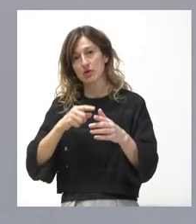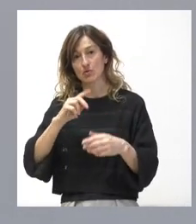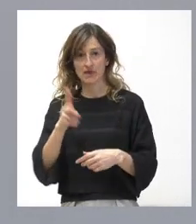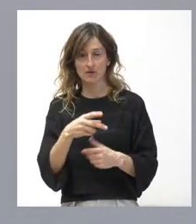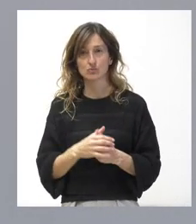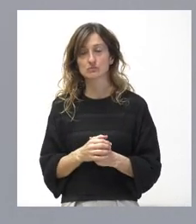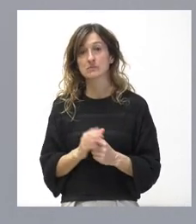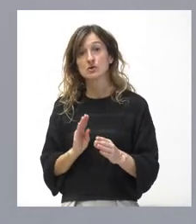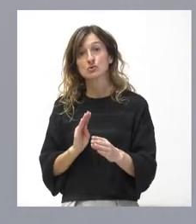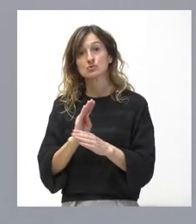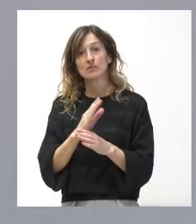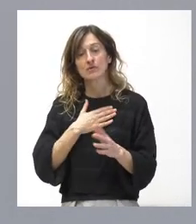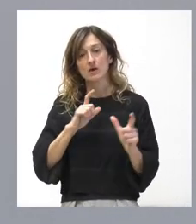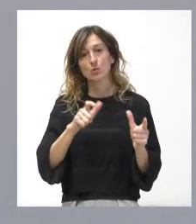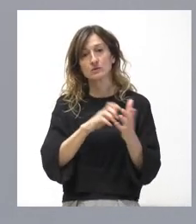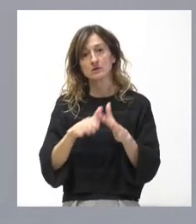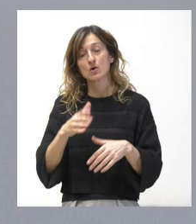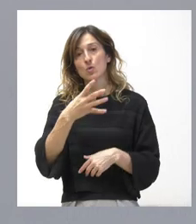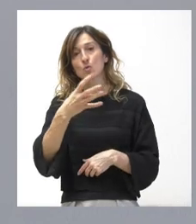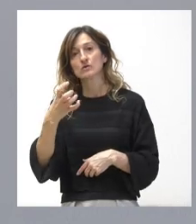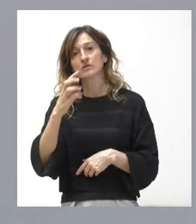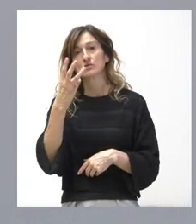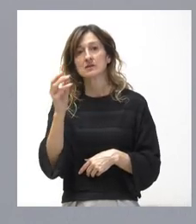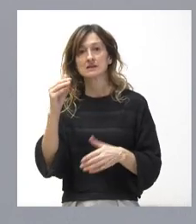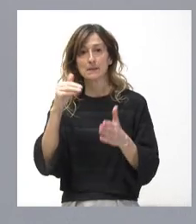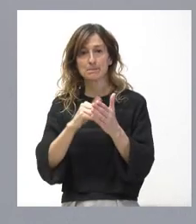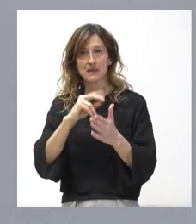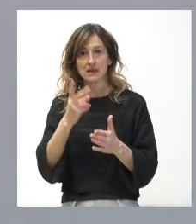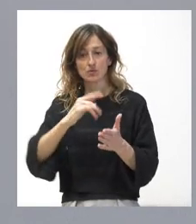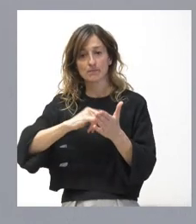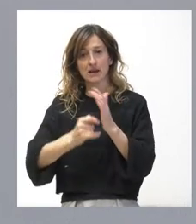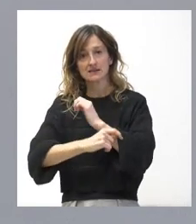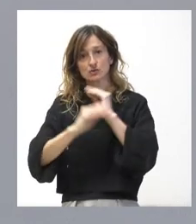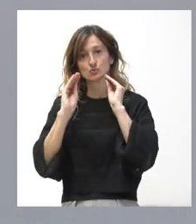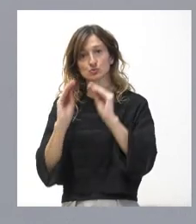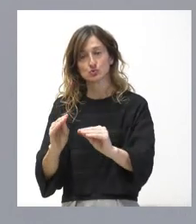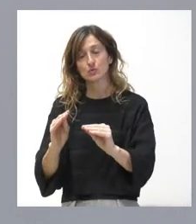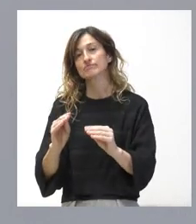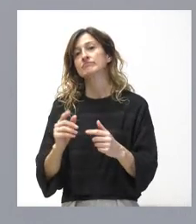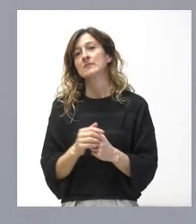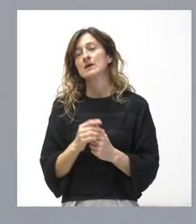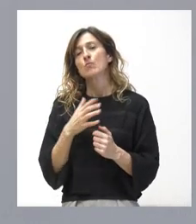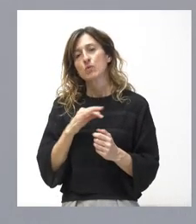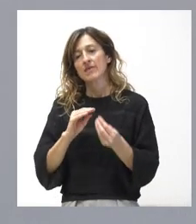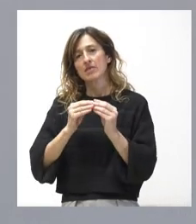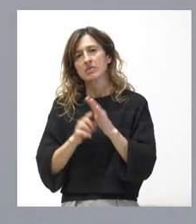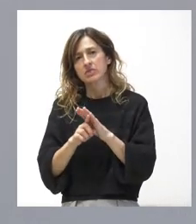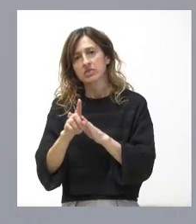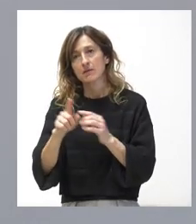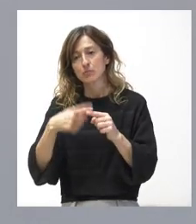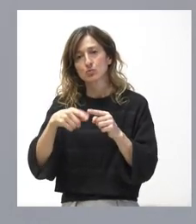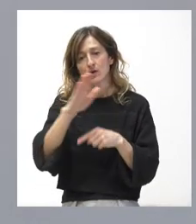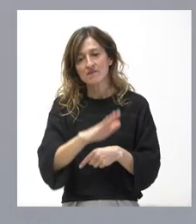Una subvención de la Junta de Castilla y León de 430.000 euros para su plan estratégico, que permite también desarrollar unos productos infantiles